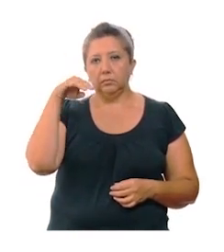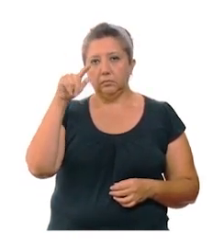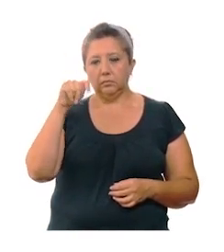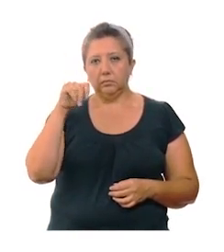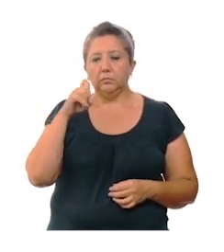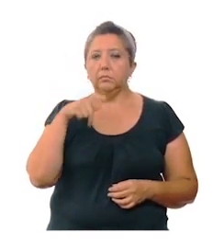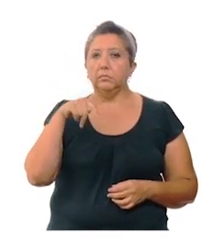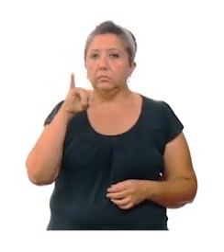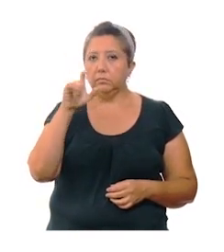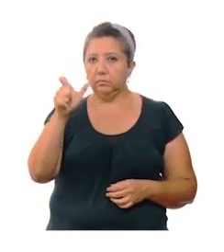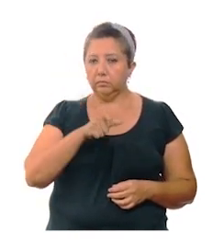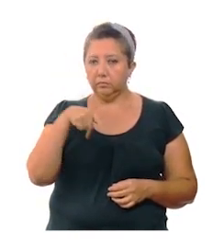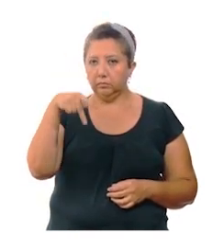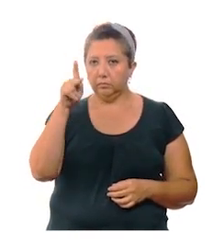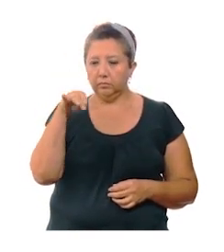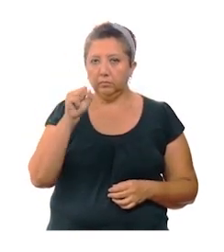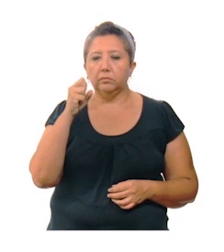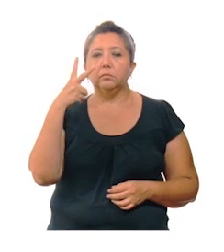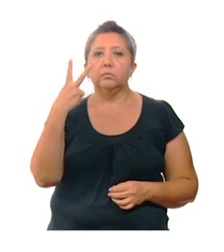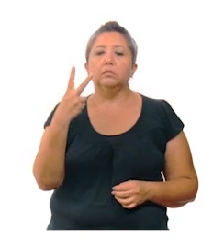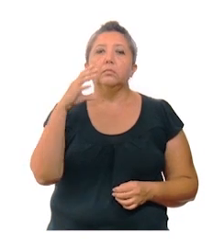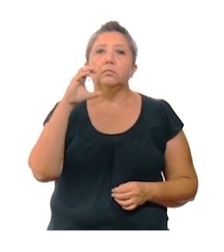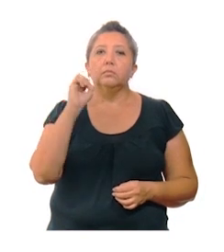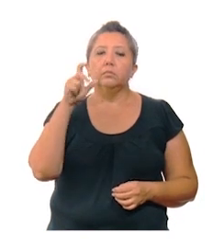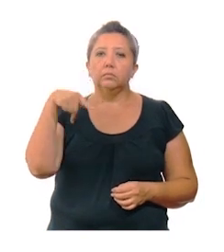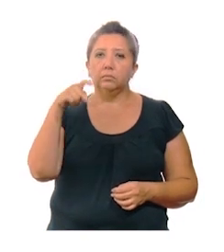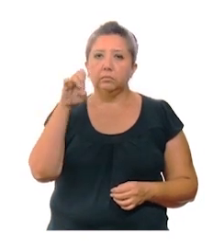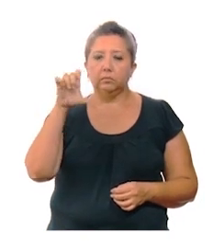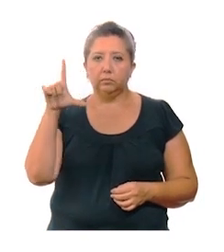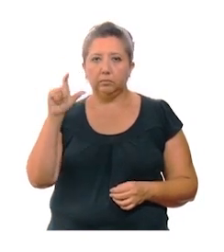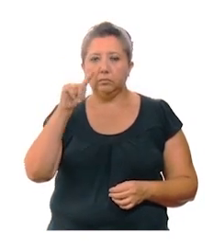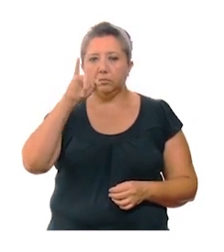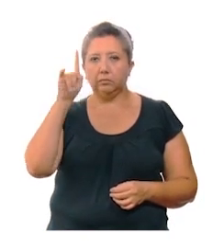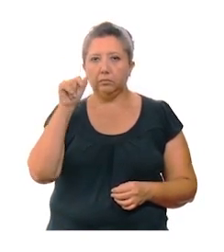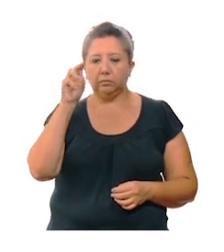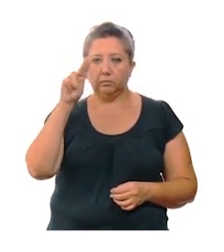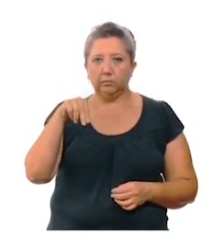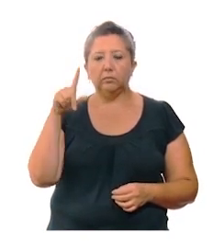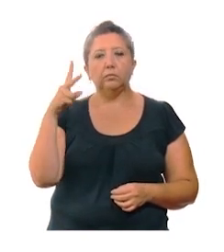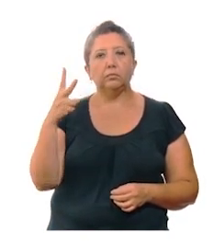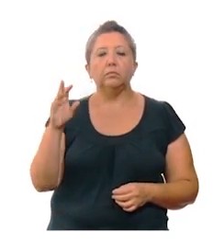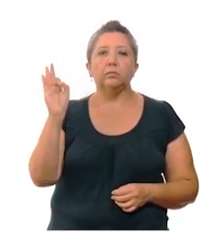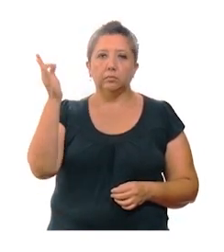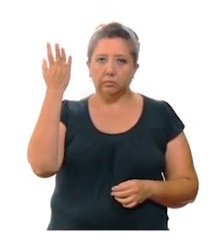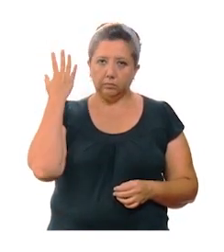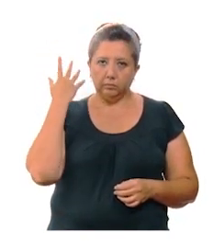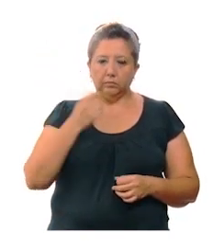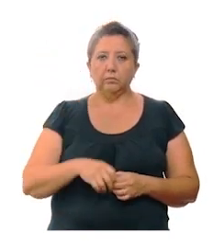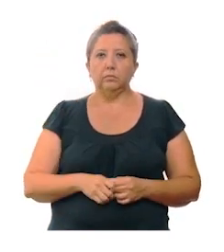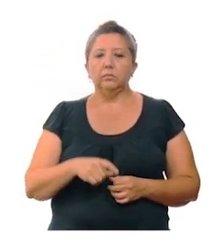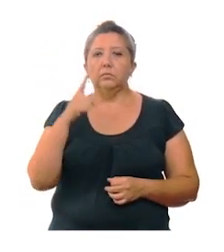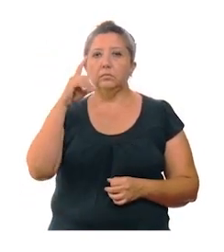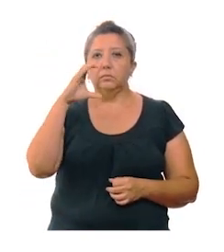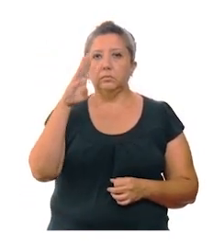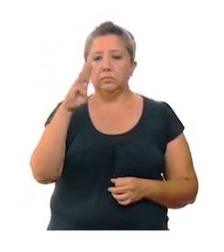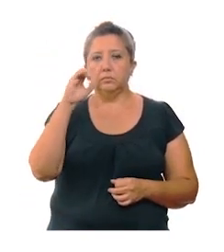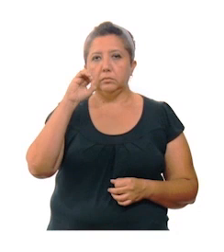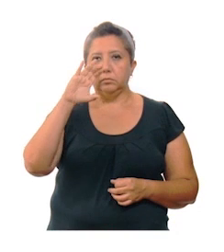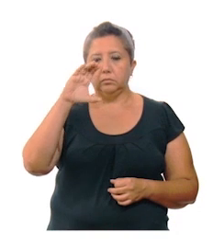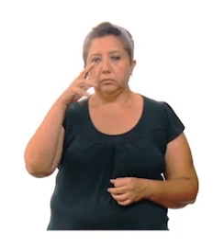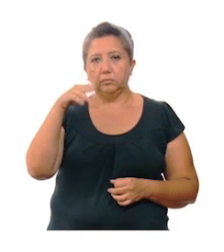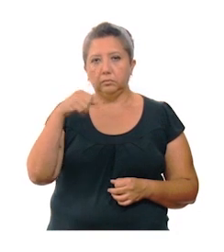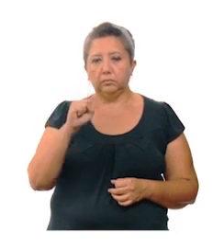Ticul, Tishcocov y Humán, 12 en Concal, Teco, Tecanto y Tisimín y 2 foráneos. Y uno en Bocobá,